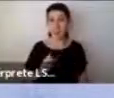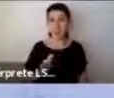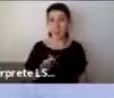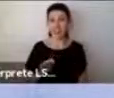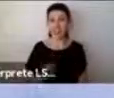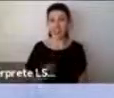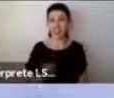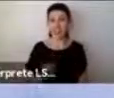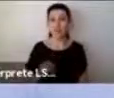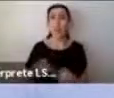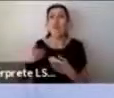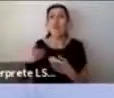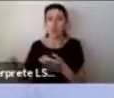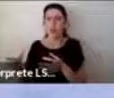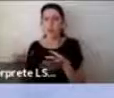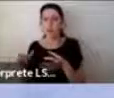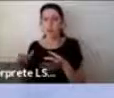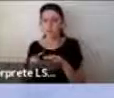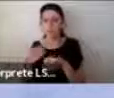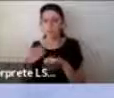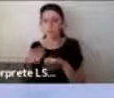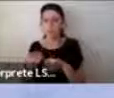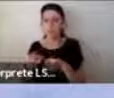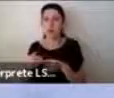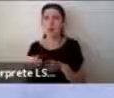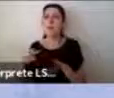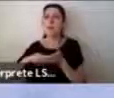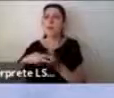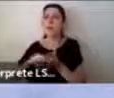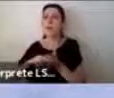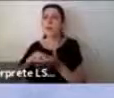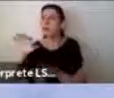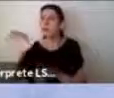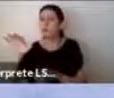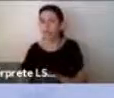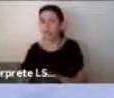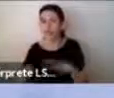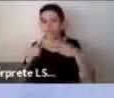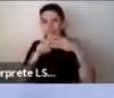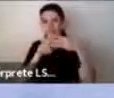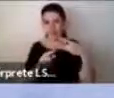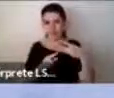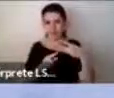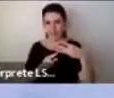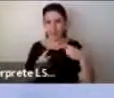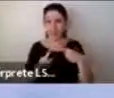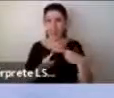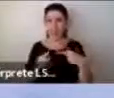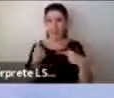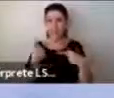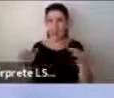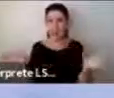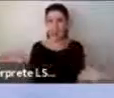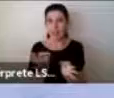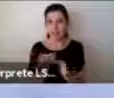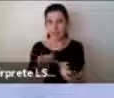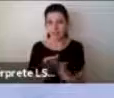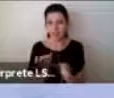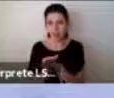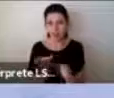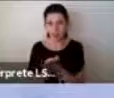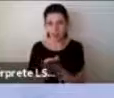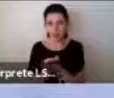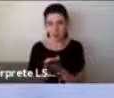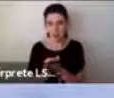centrales que tienen que ver primero con explicar, en segundo lugar, con explicar los